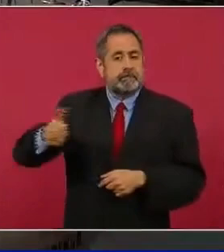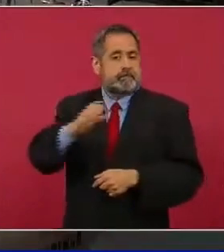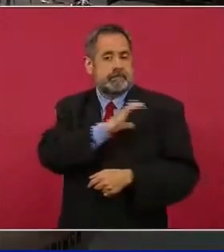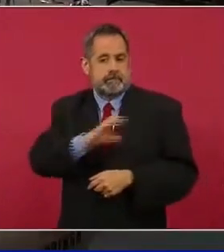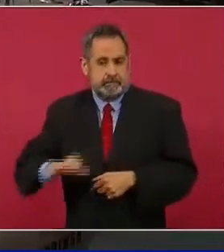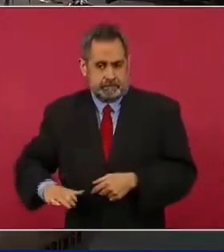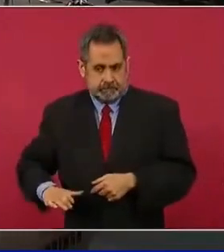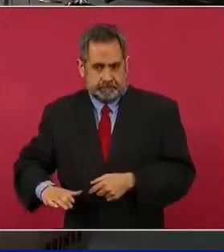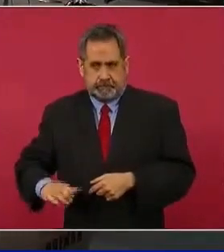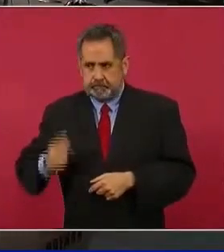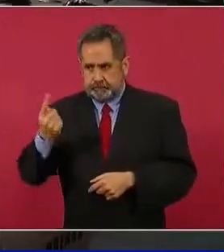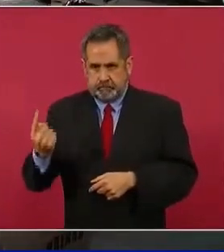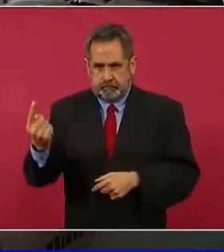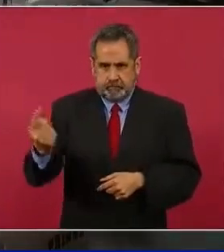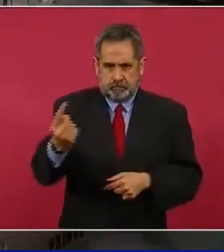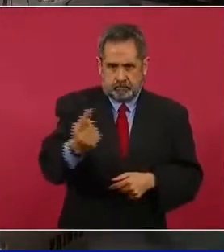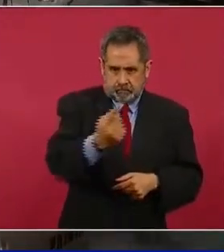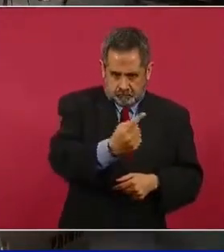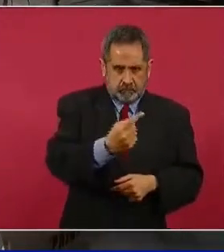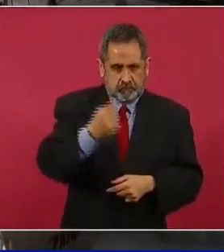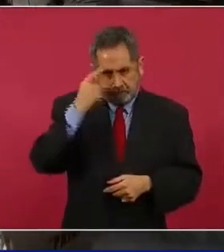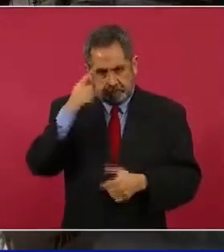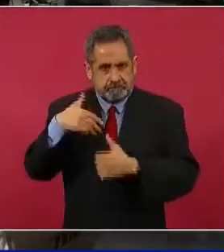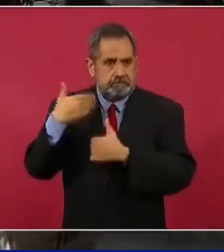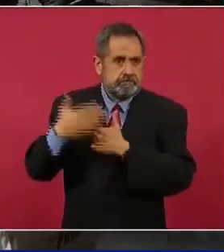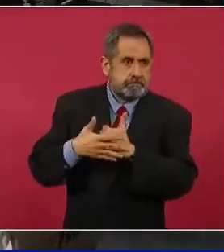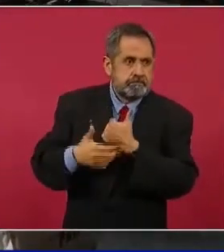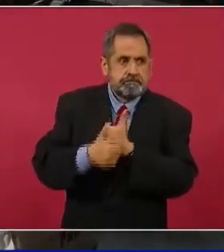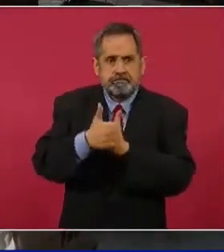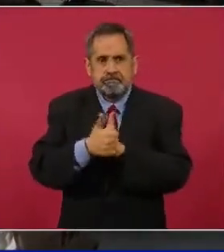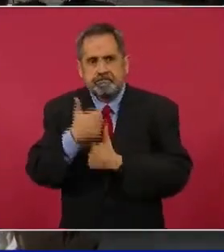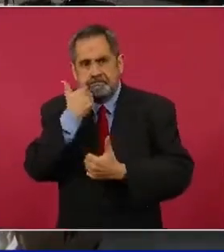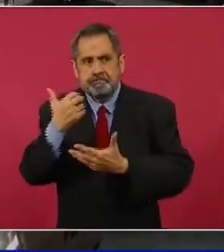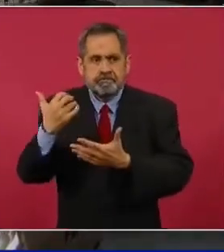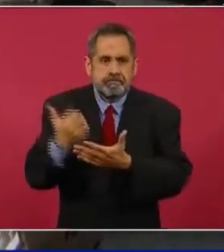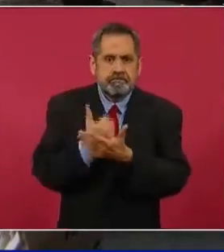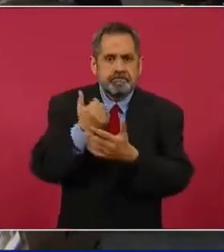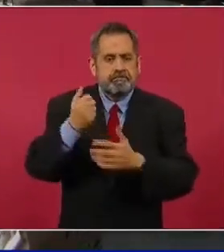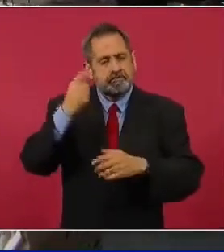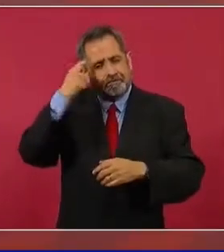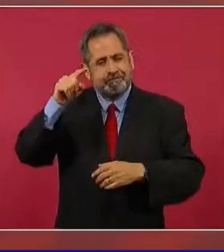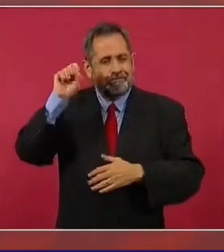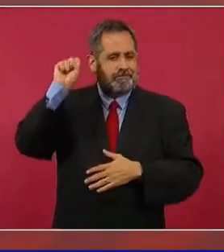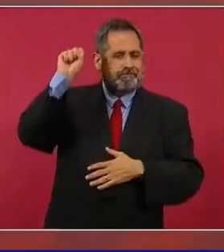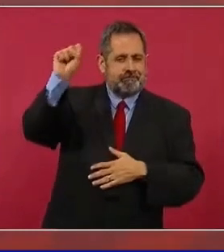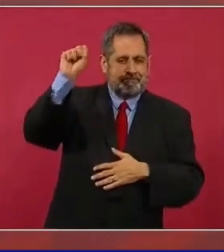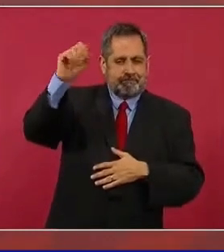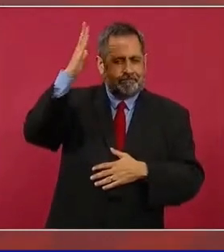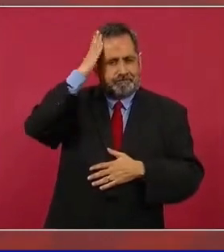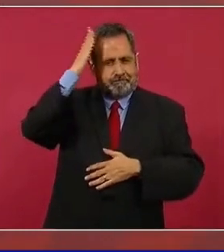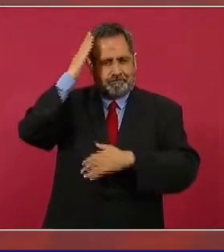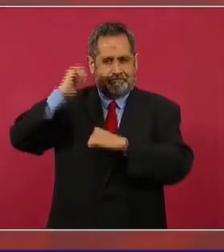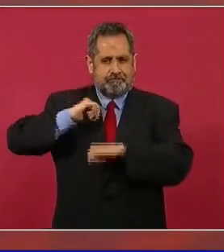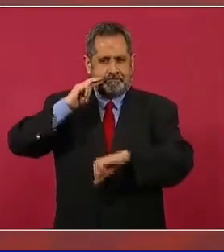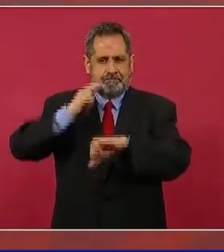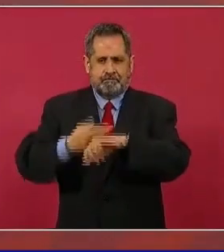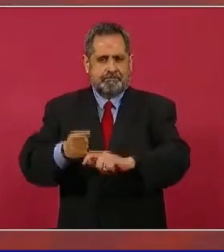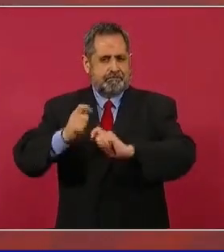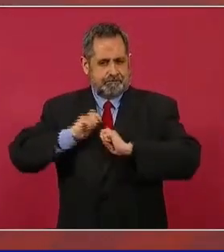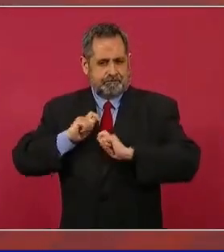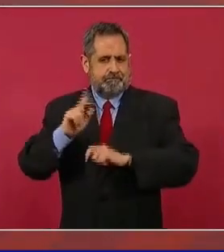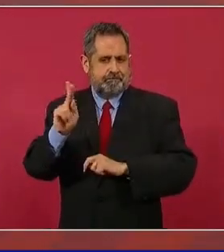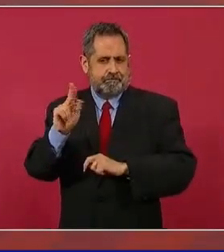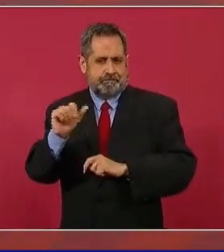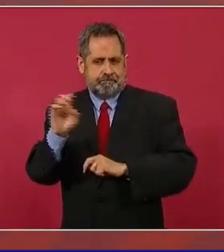candidatas a dirigir el sindicato de Pemex a la